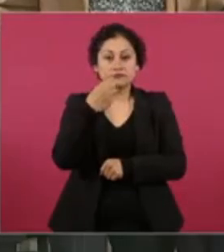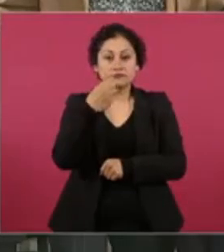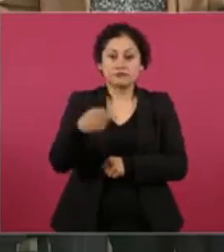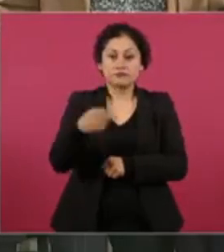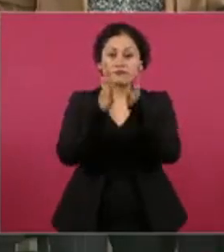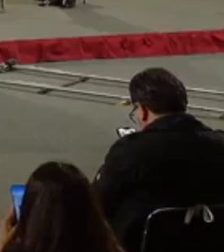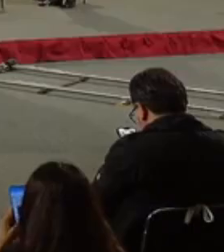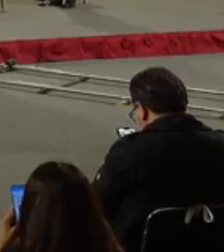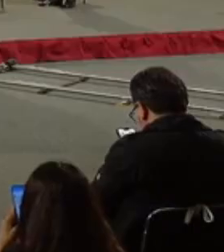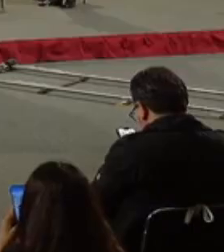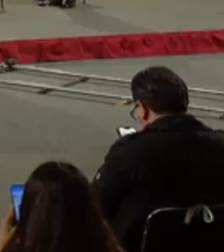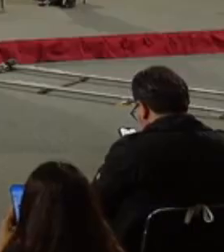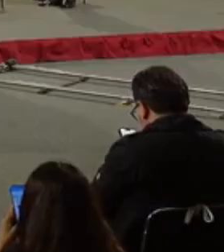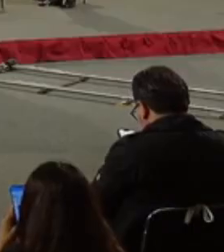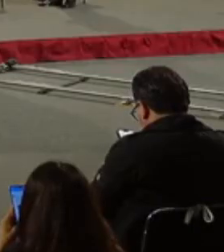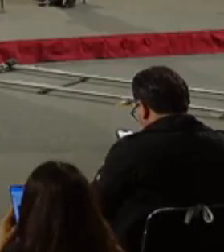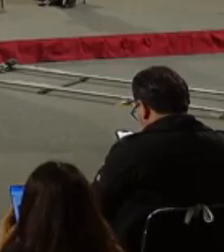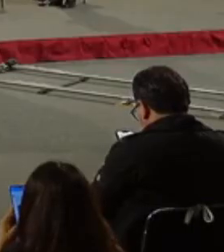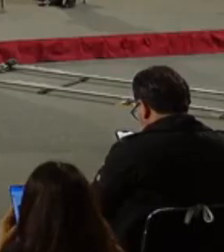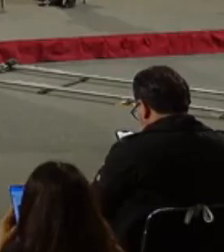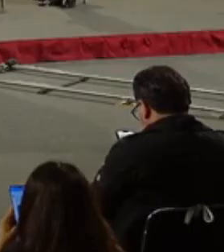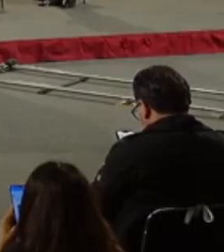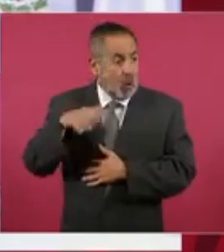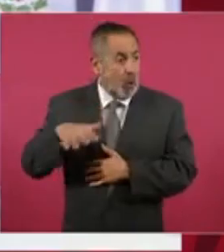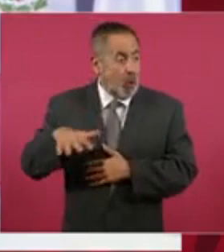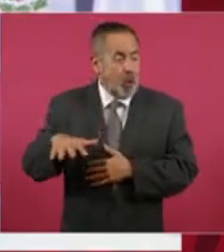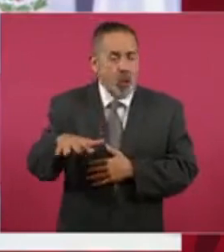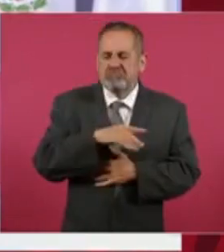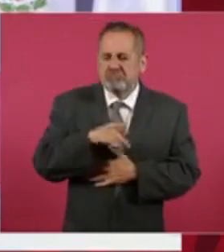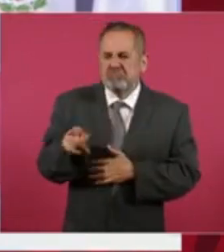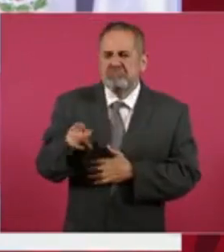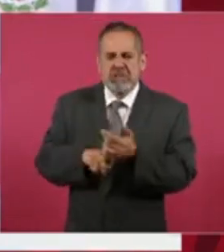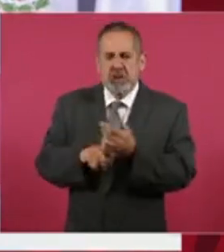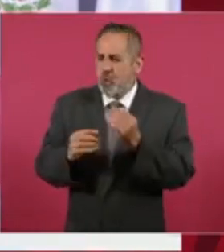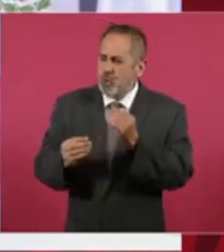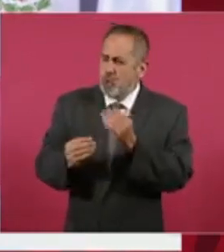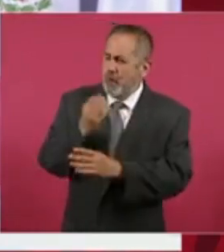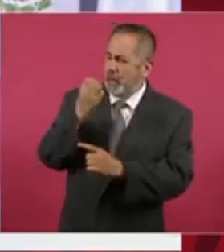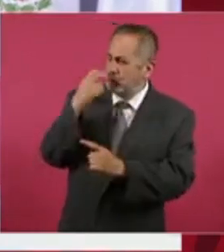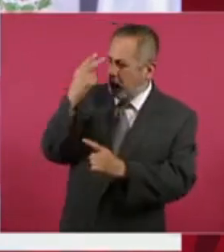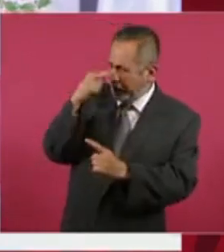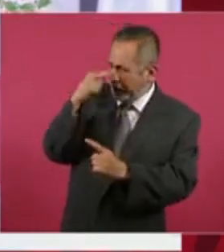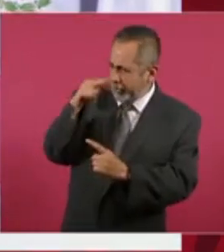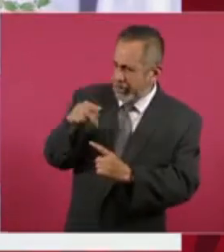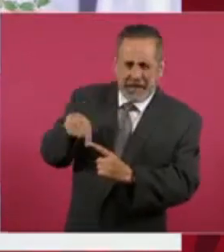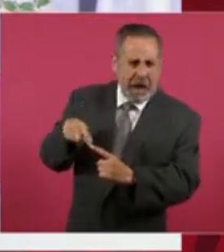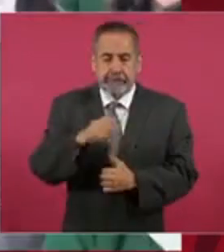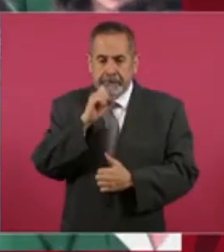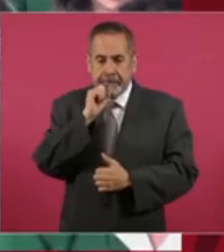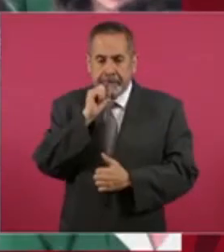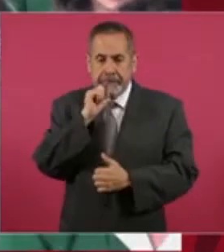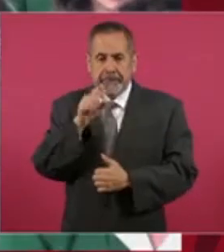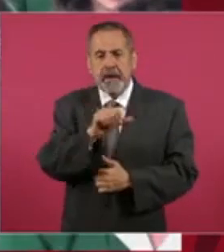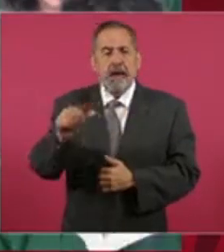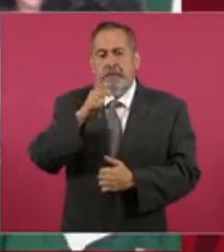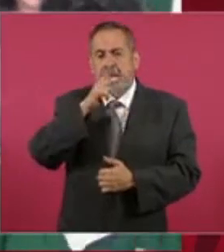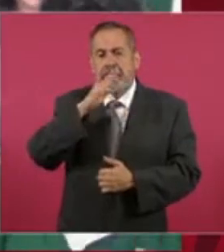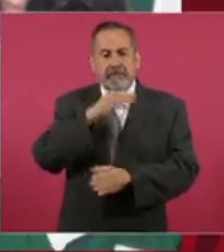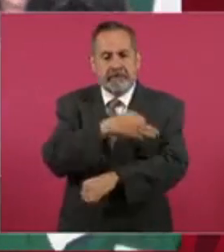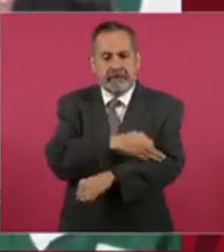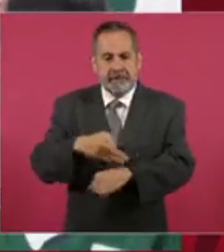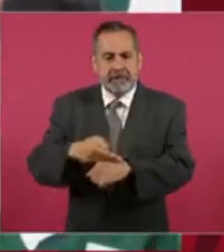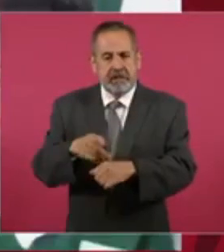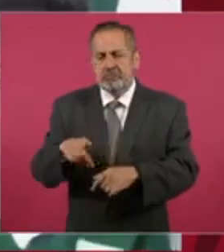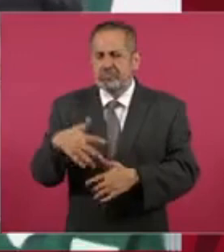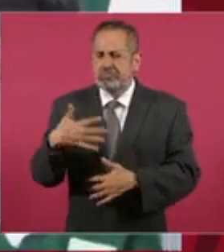de la Ciudad de México, intervino la gobernadora de Guerrero, Evelyn Salgado Pineda, desde la escuela secundaria José Agustín Ramírez. En su